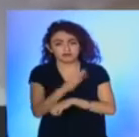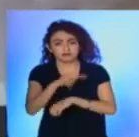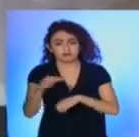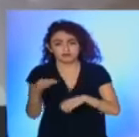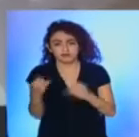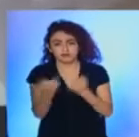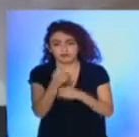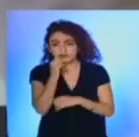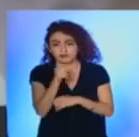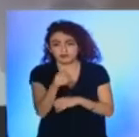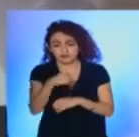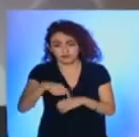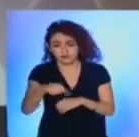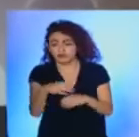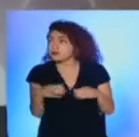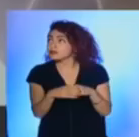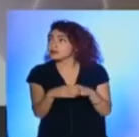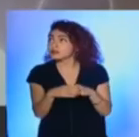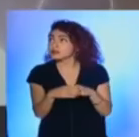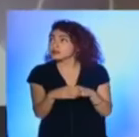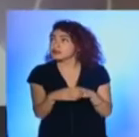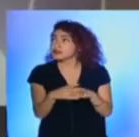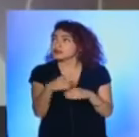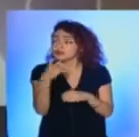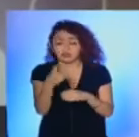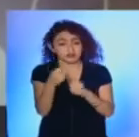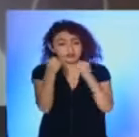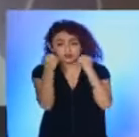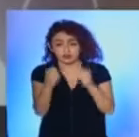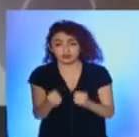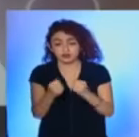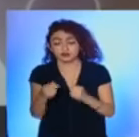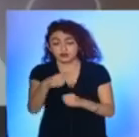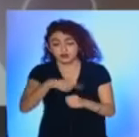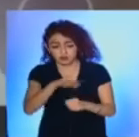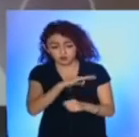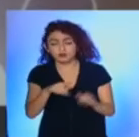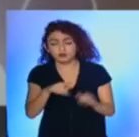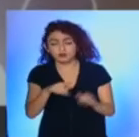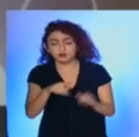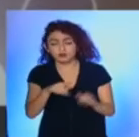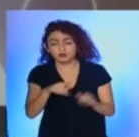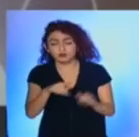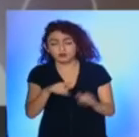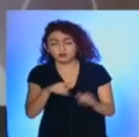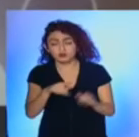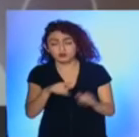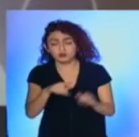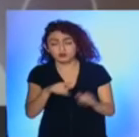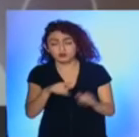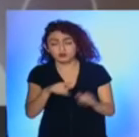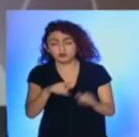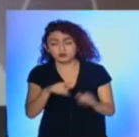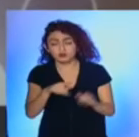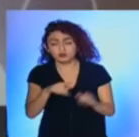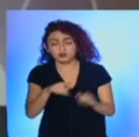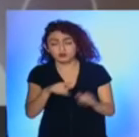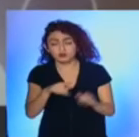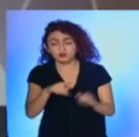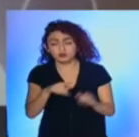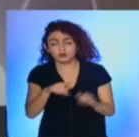y no nada más aquí en el otro estado eso es lo que garantizo los voy a mostrar si se llegan a la